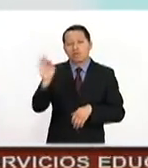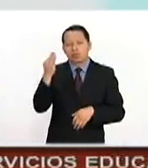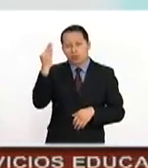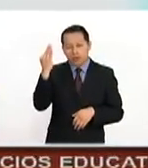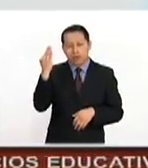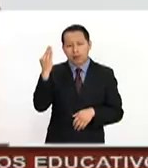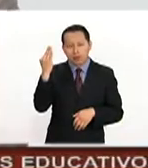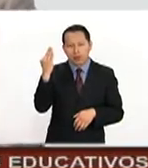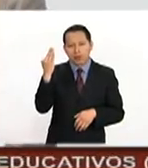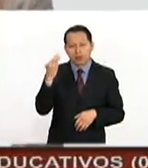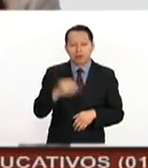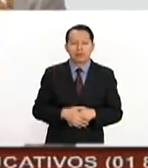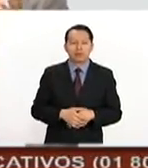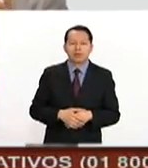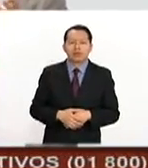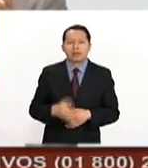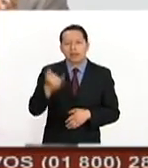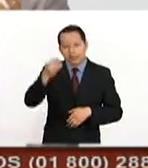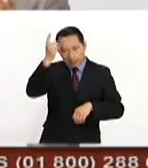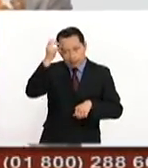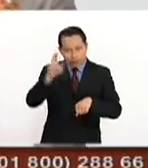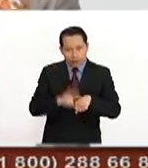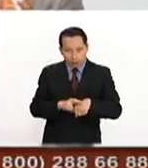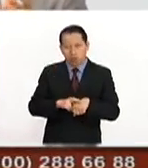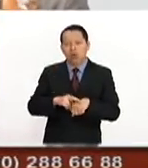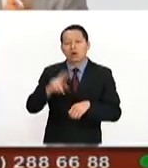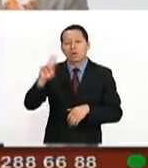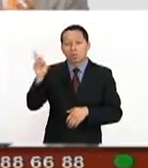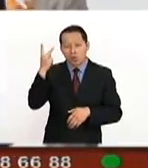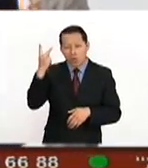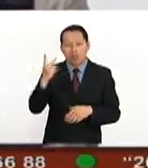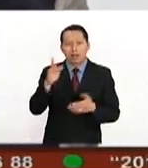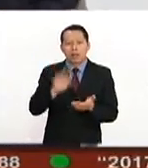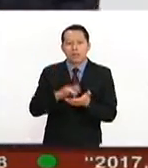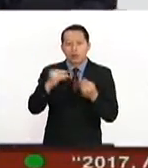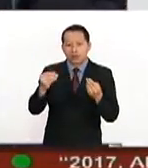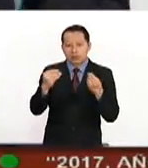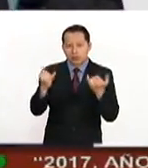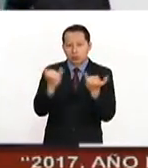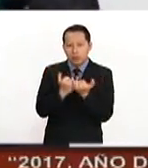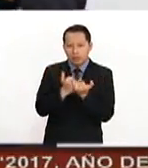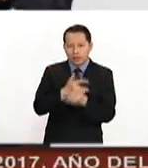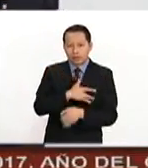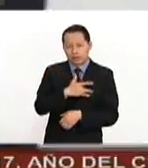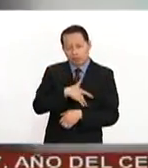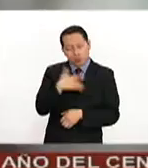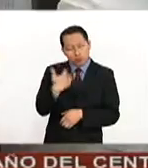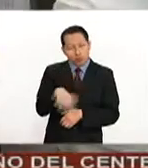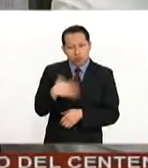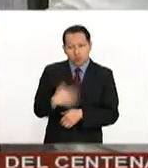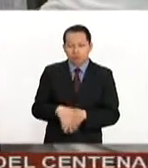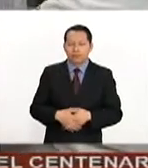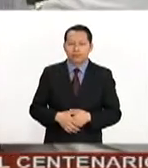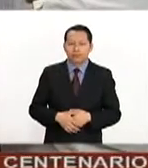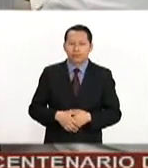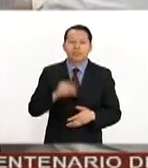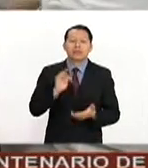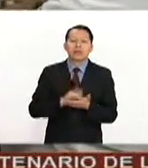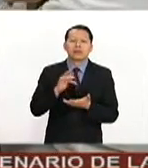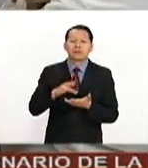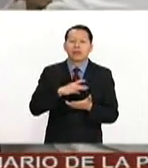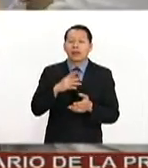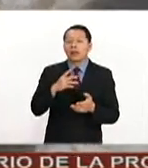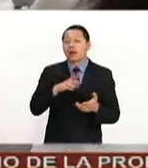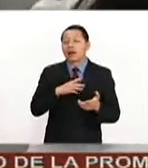y al director del poli. Muchas gracias. Hoy nos sentimos muy honrados. Gracias a sus